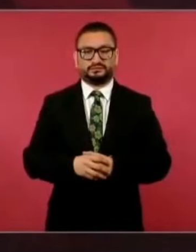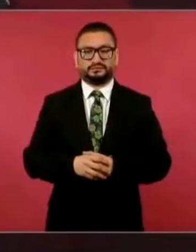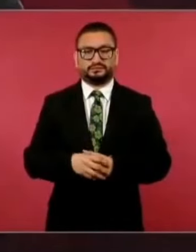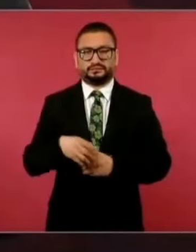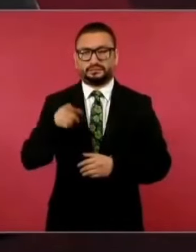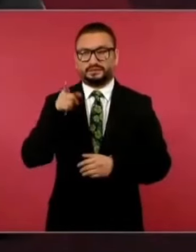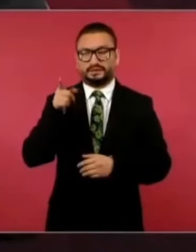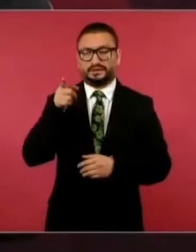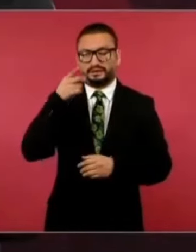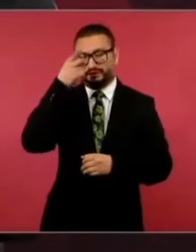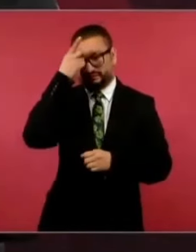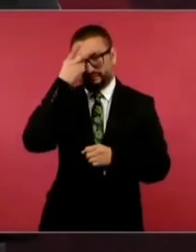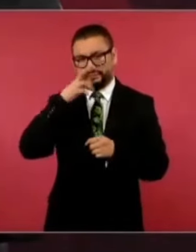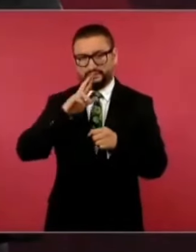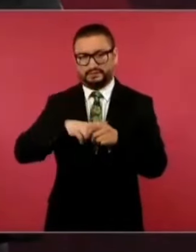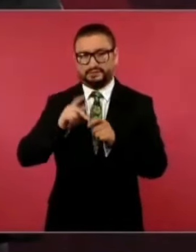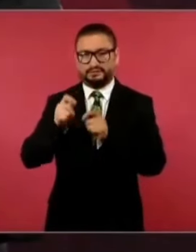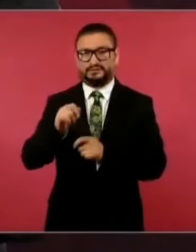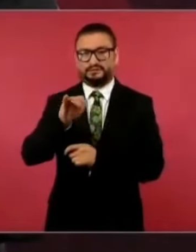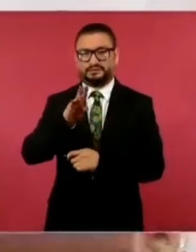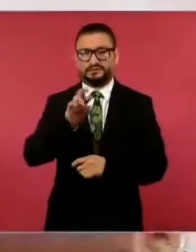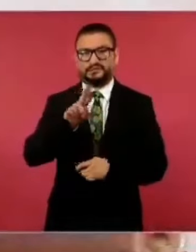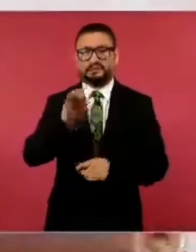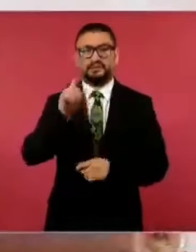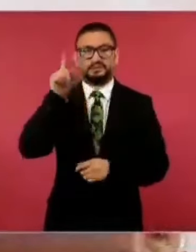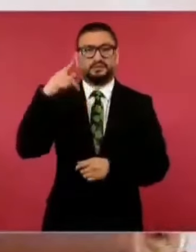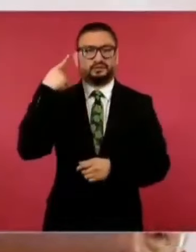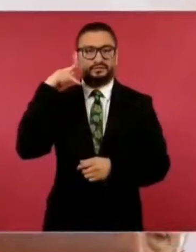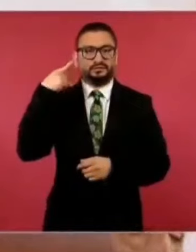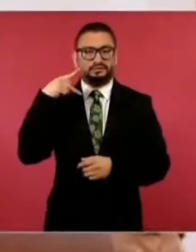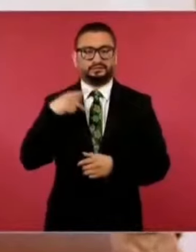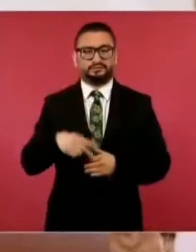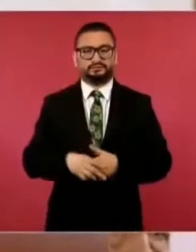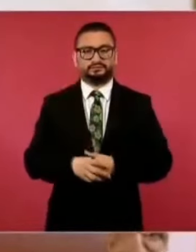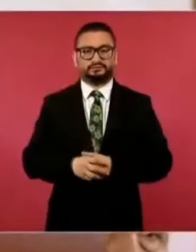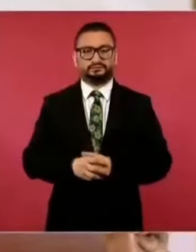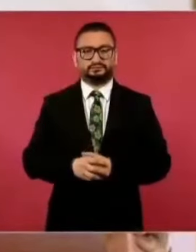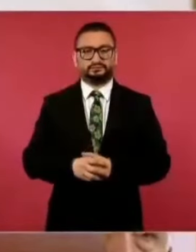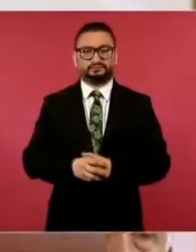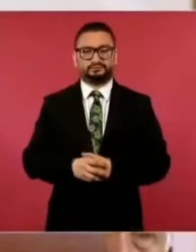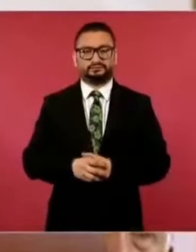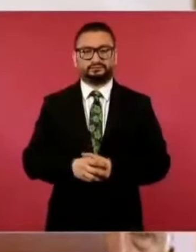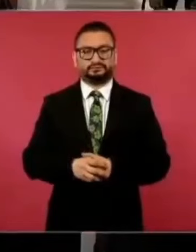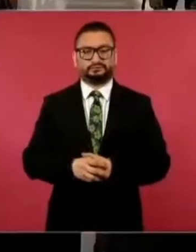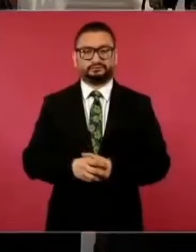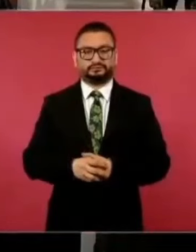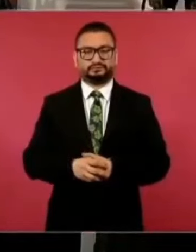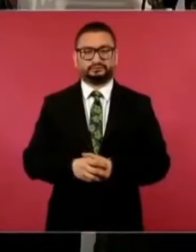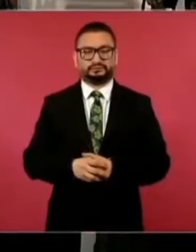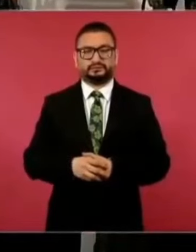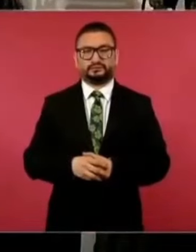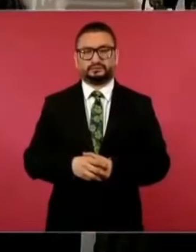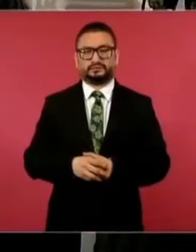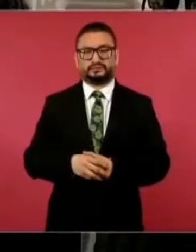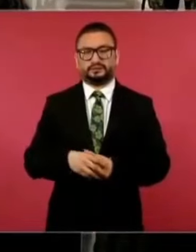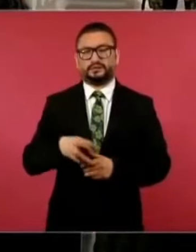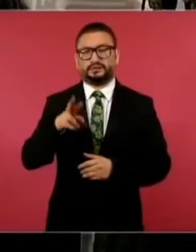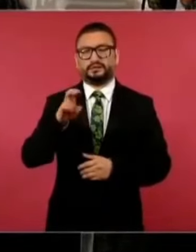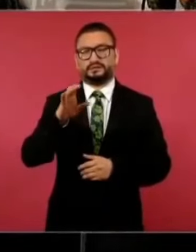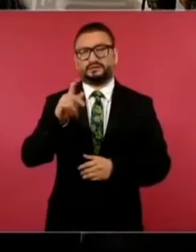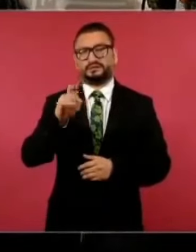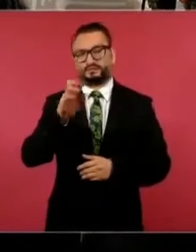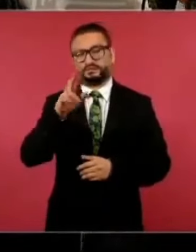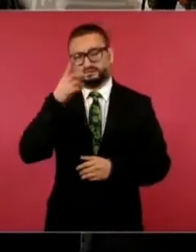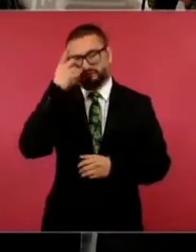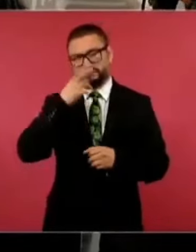director de la Ibero en Puebla. Rector de la Ibero en